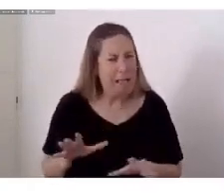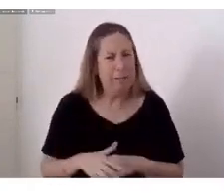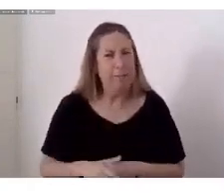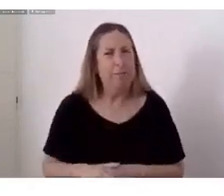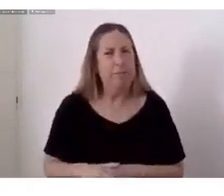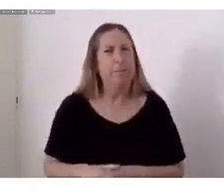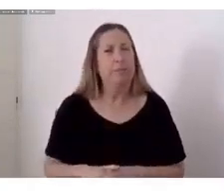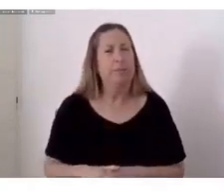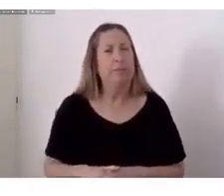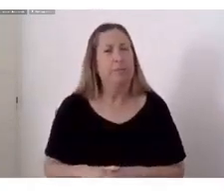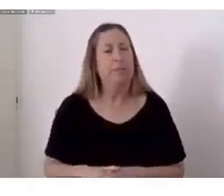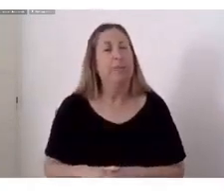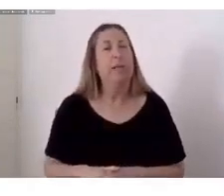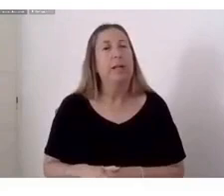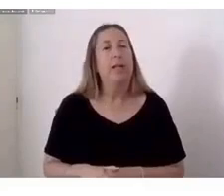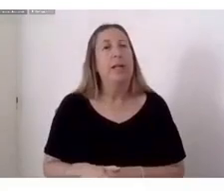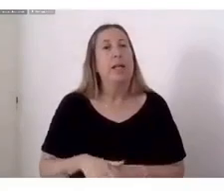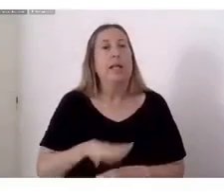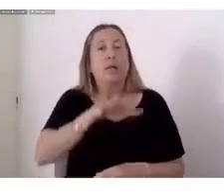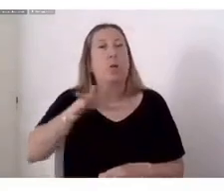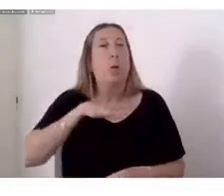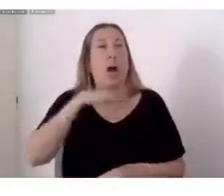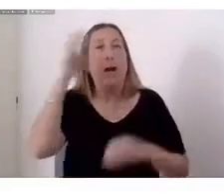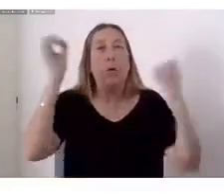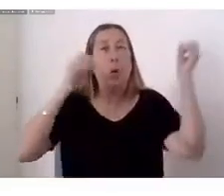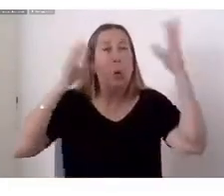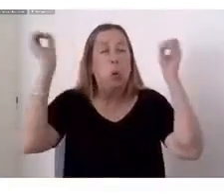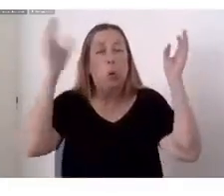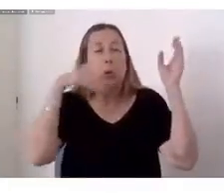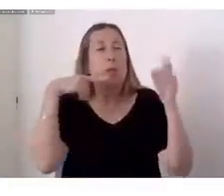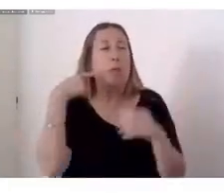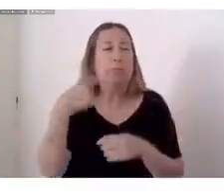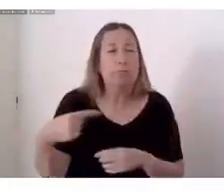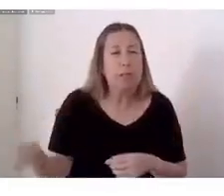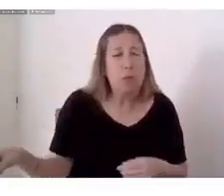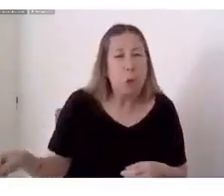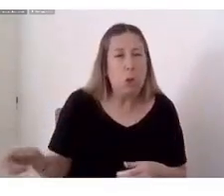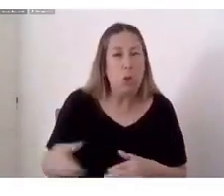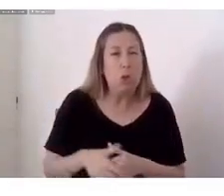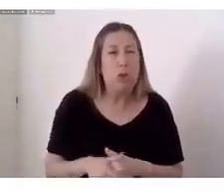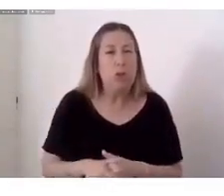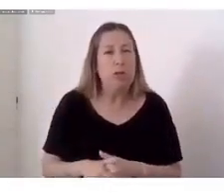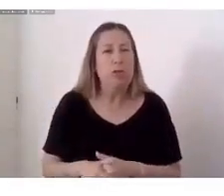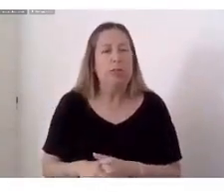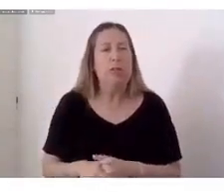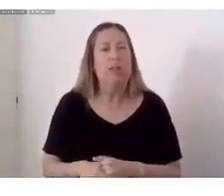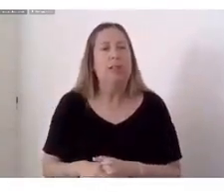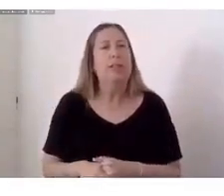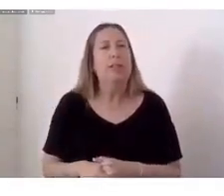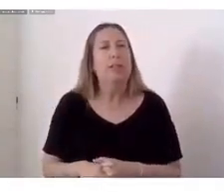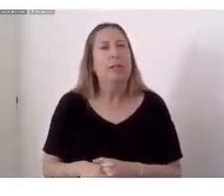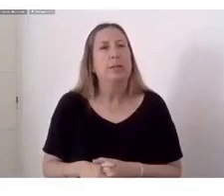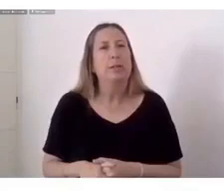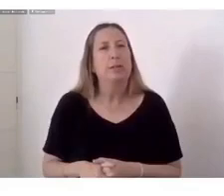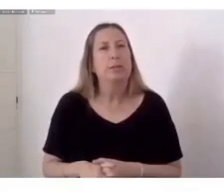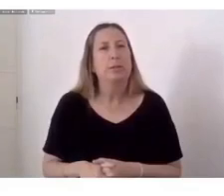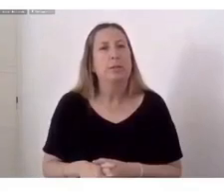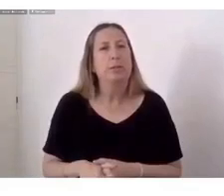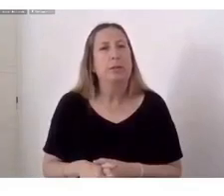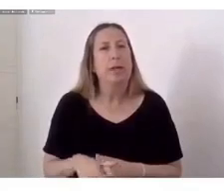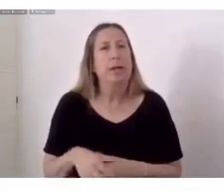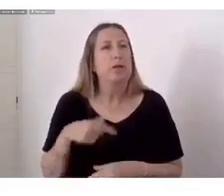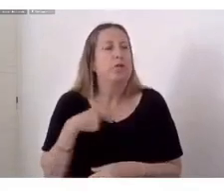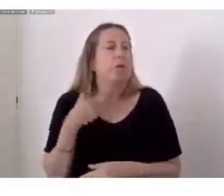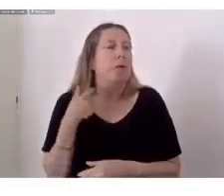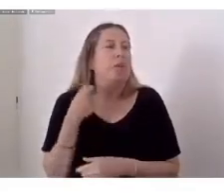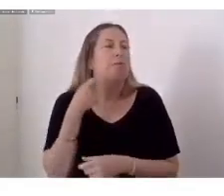mil colores Y la alegría Y la del cabaret Vendo caricias